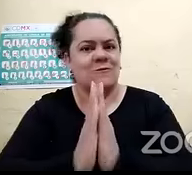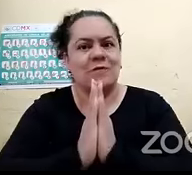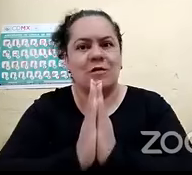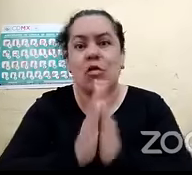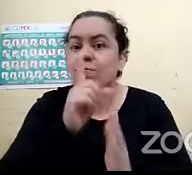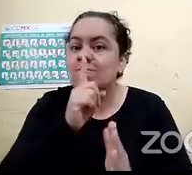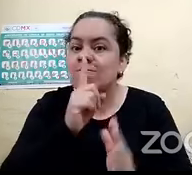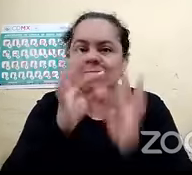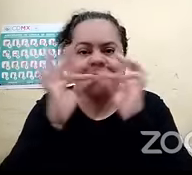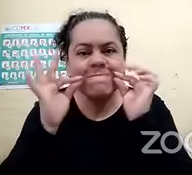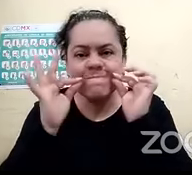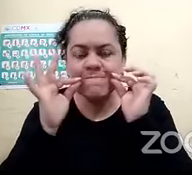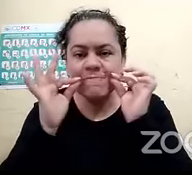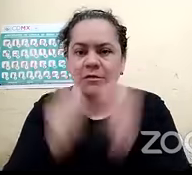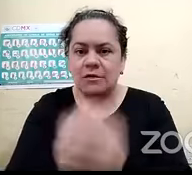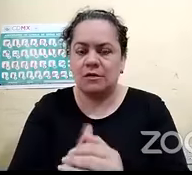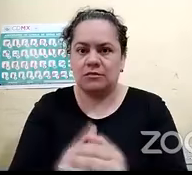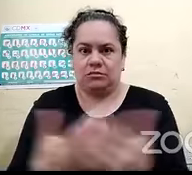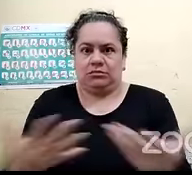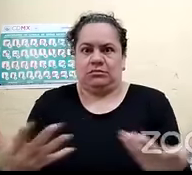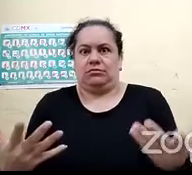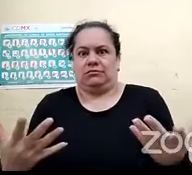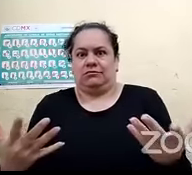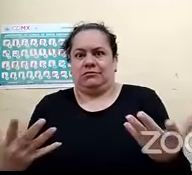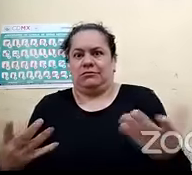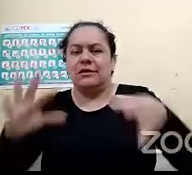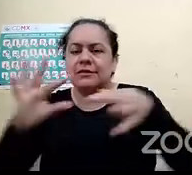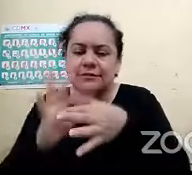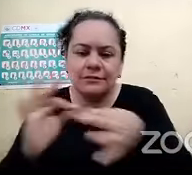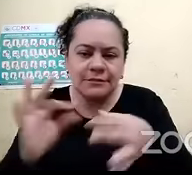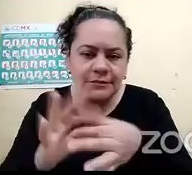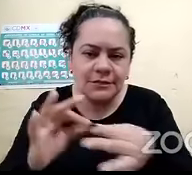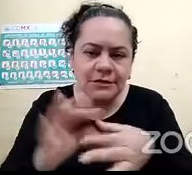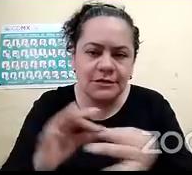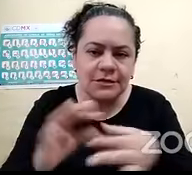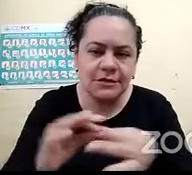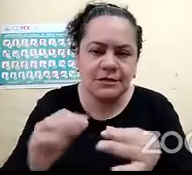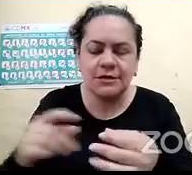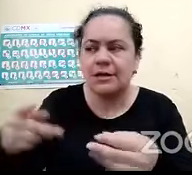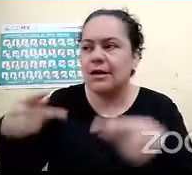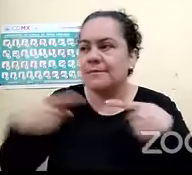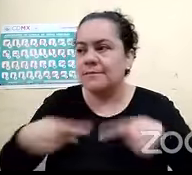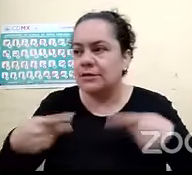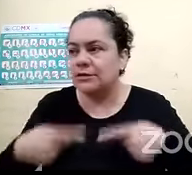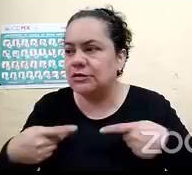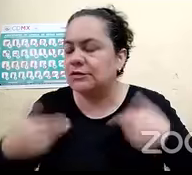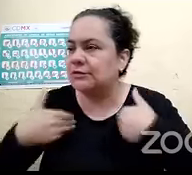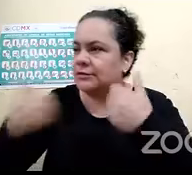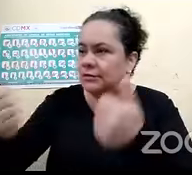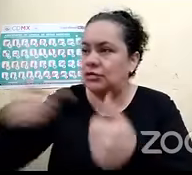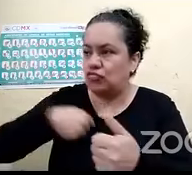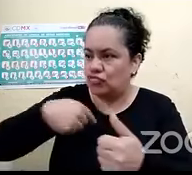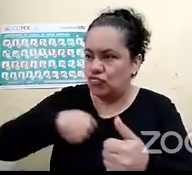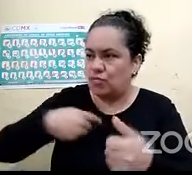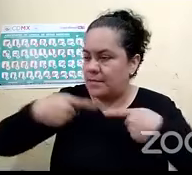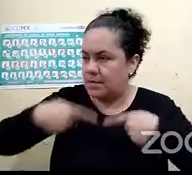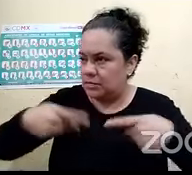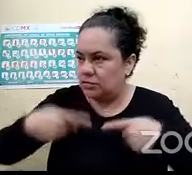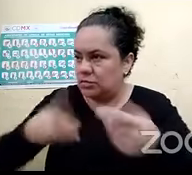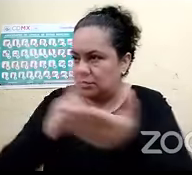y entonces ahí entra como la explicación también para las otras personas y atiendan esa